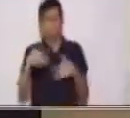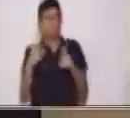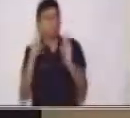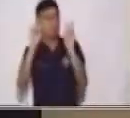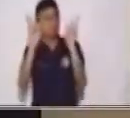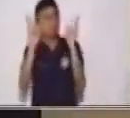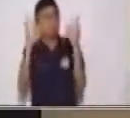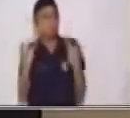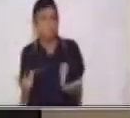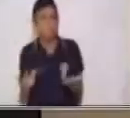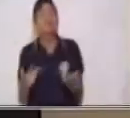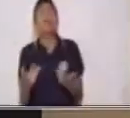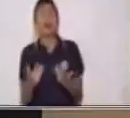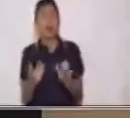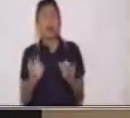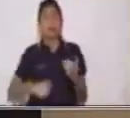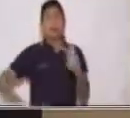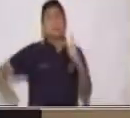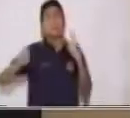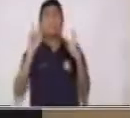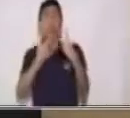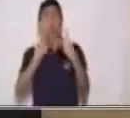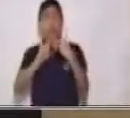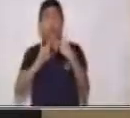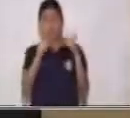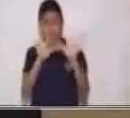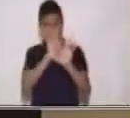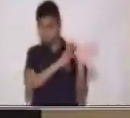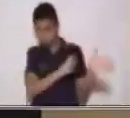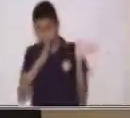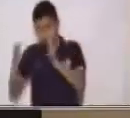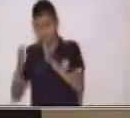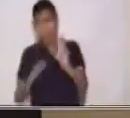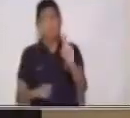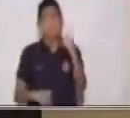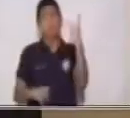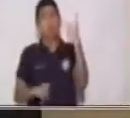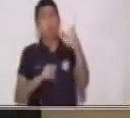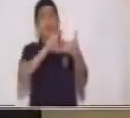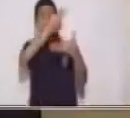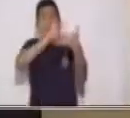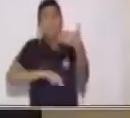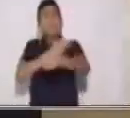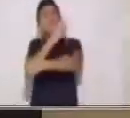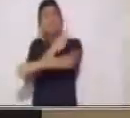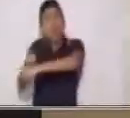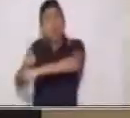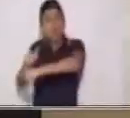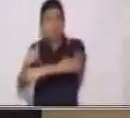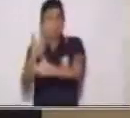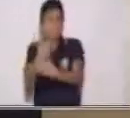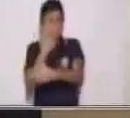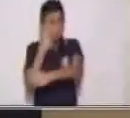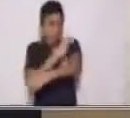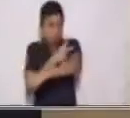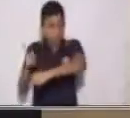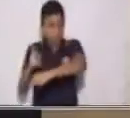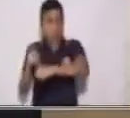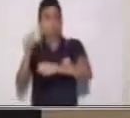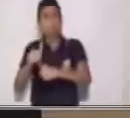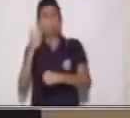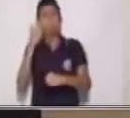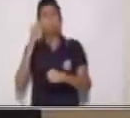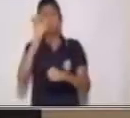ahora nuestra segunda lectura. Vamos a ver en dónde tenemos esa lectura. La tenemos por acá.